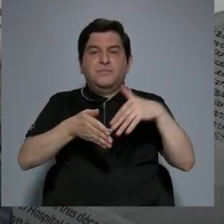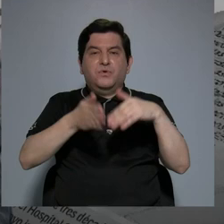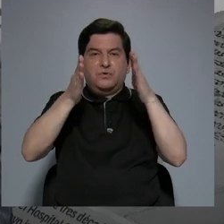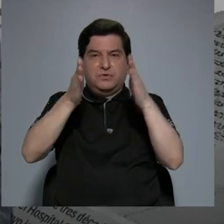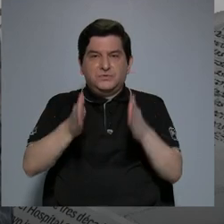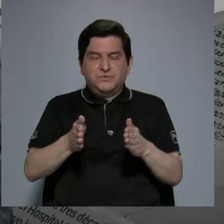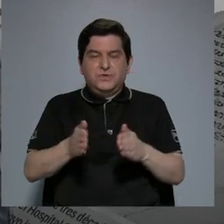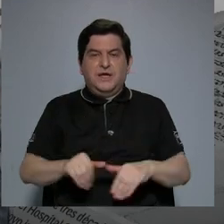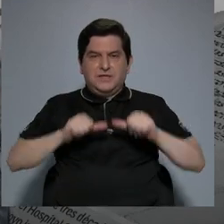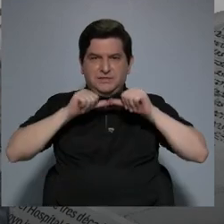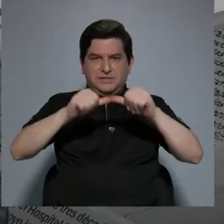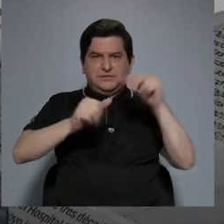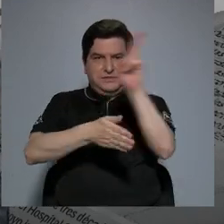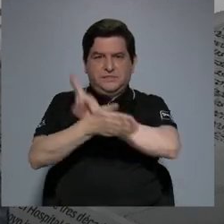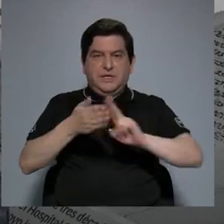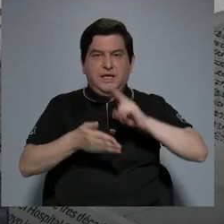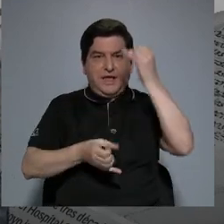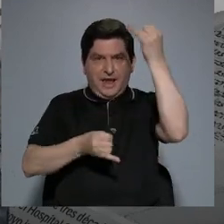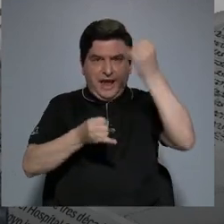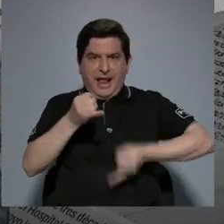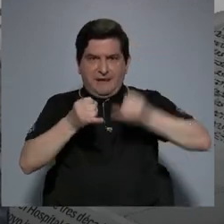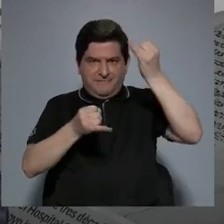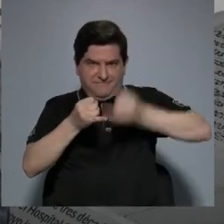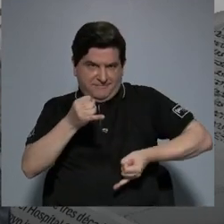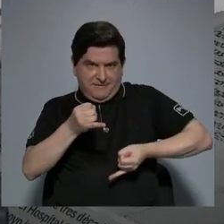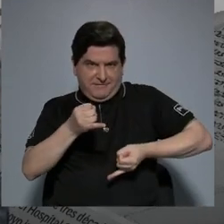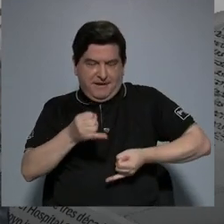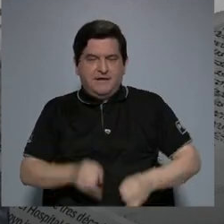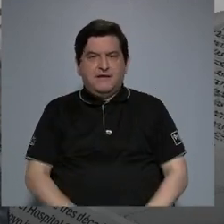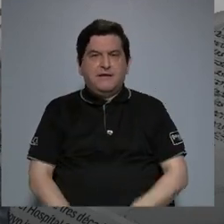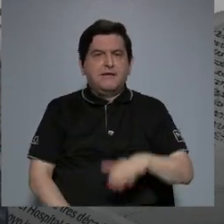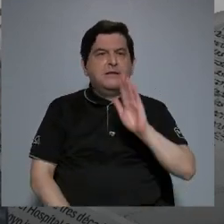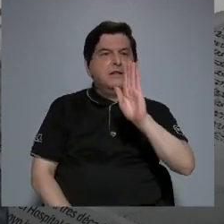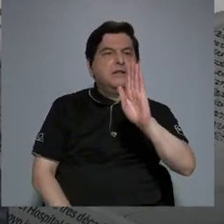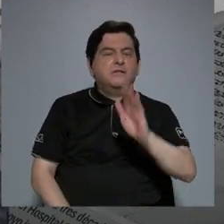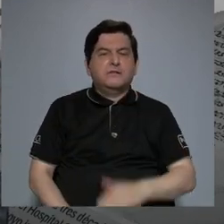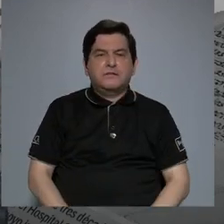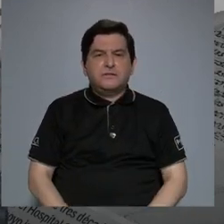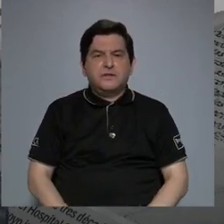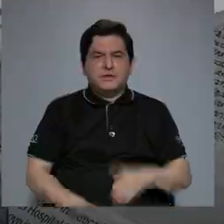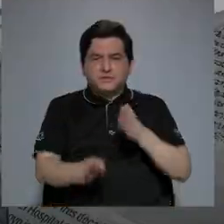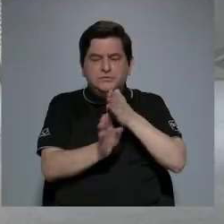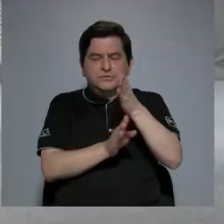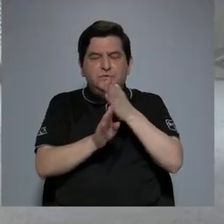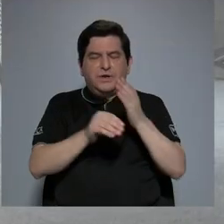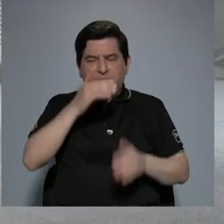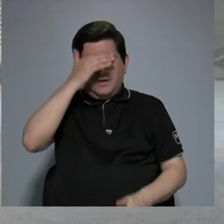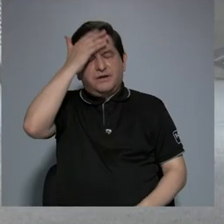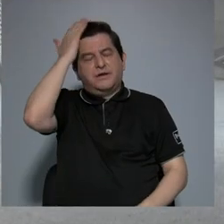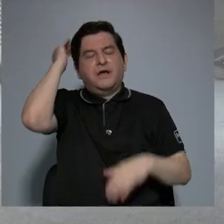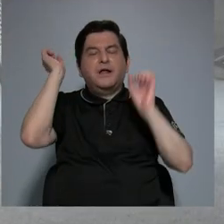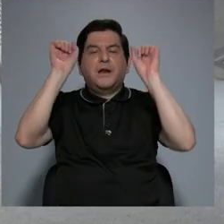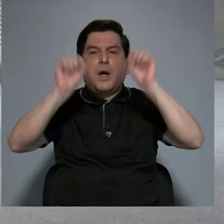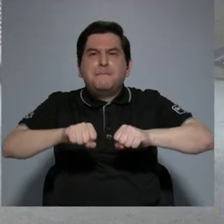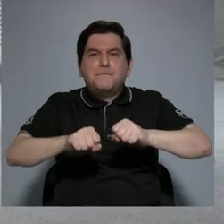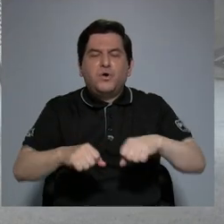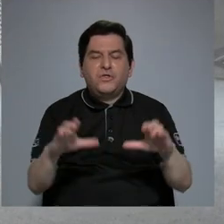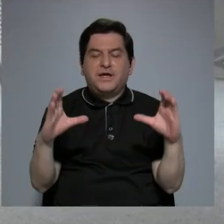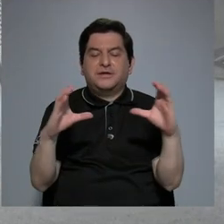evaluarlos al final de sus carreras para poder